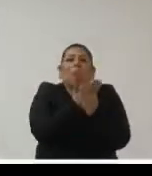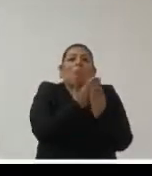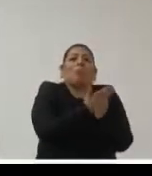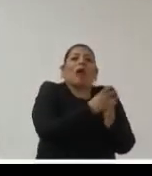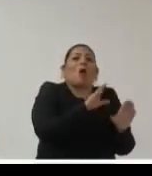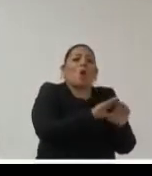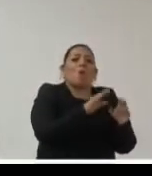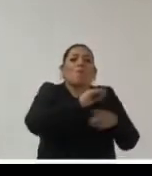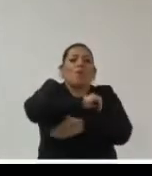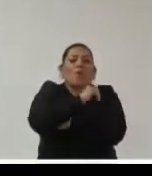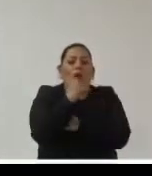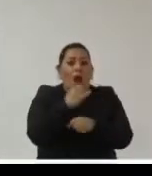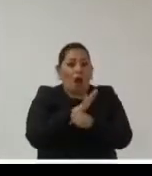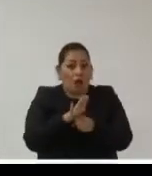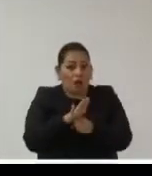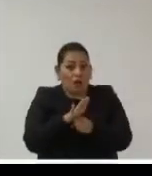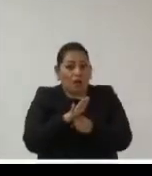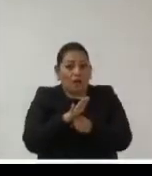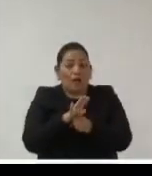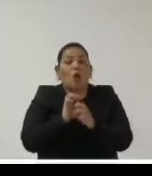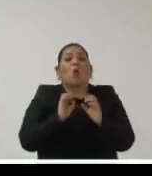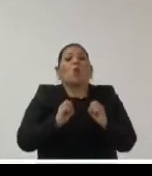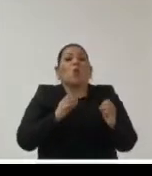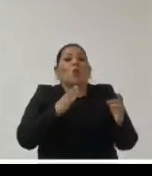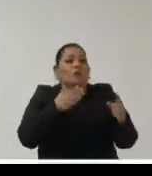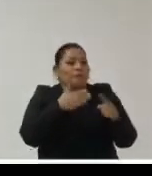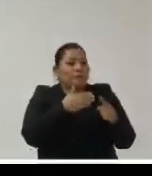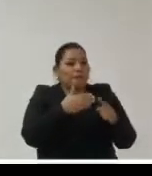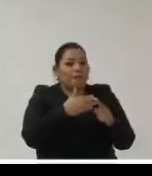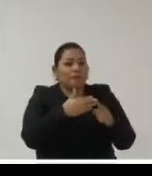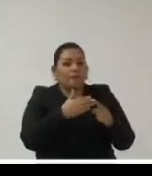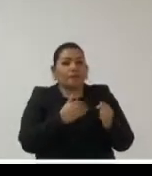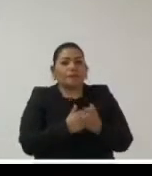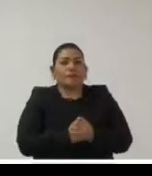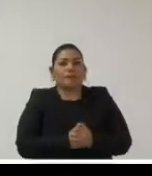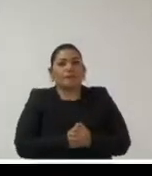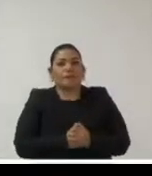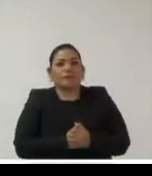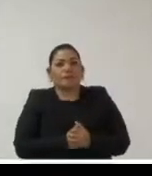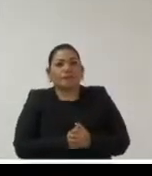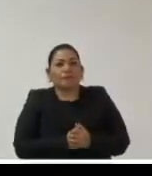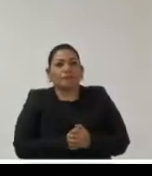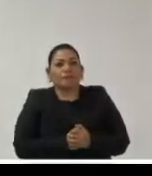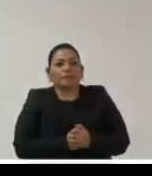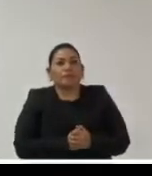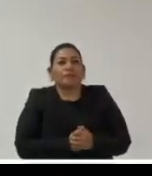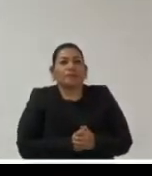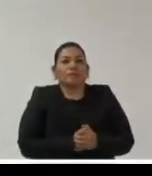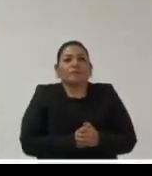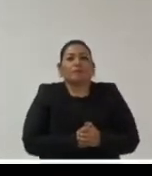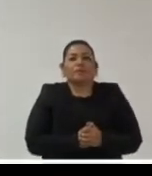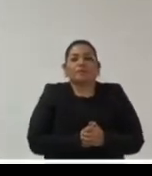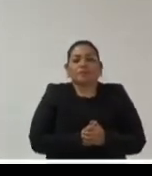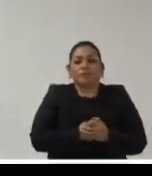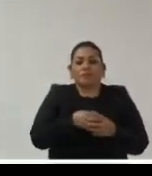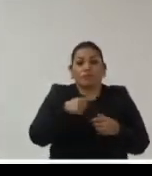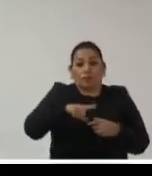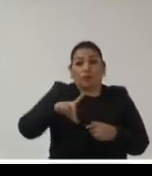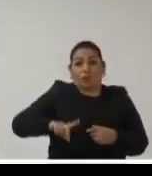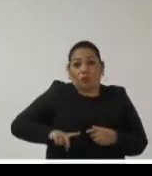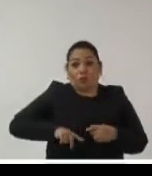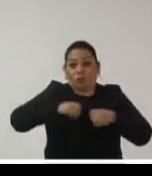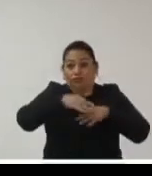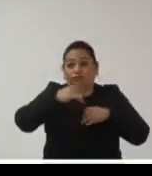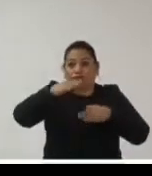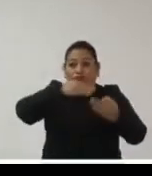una disciplina y finalmente y en esto yo quiero llamar muchísimo la atención sobre las decisiones que están tomando las administraciones públicas